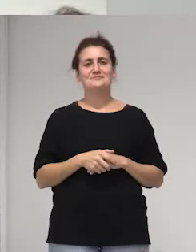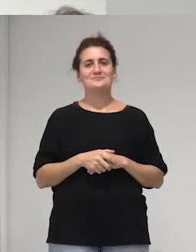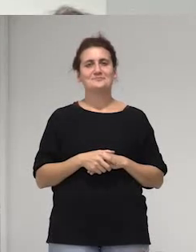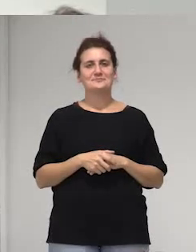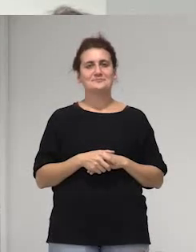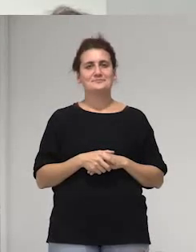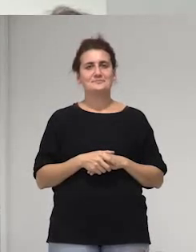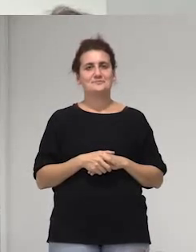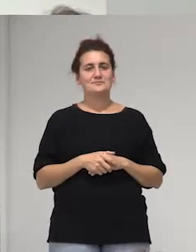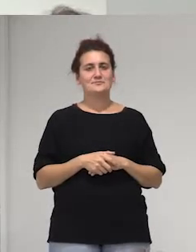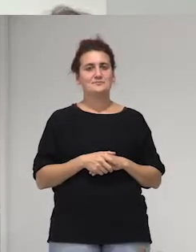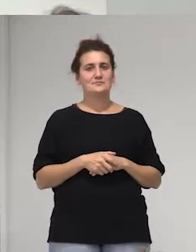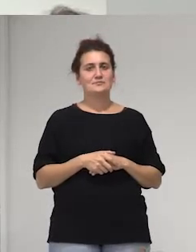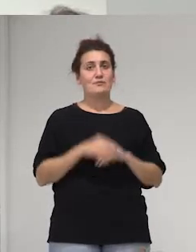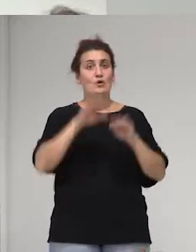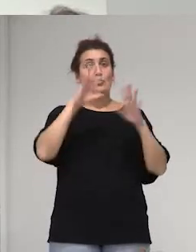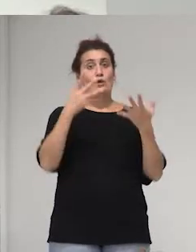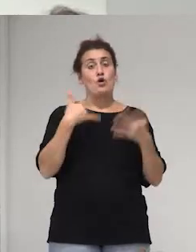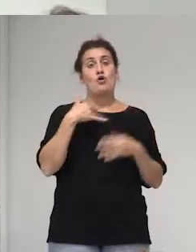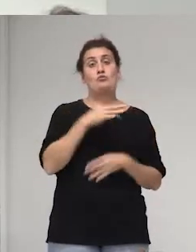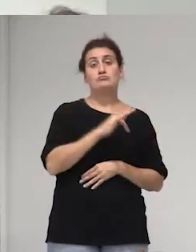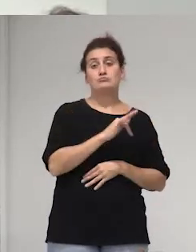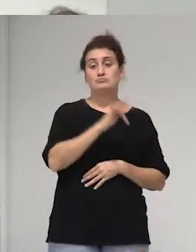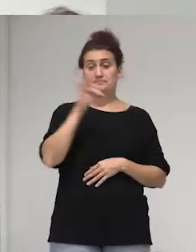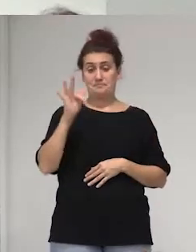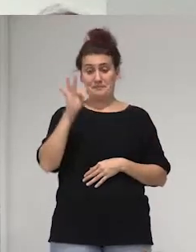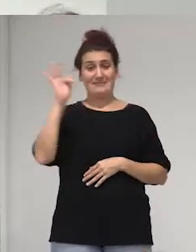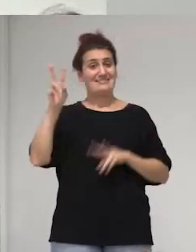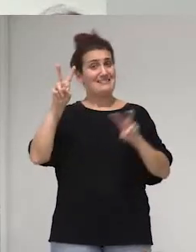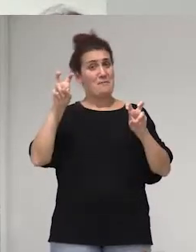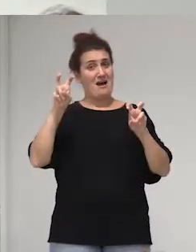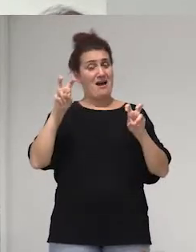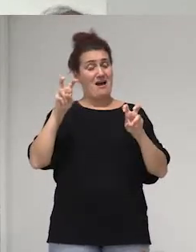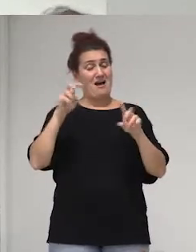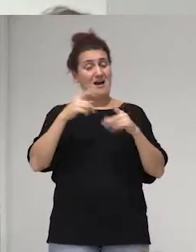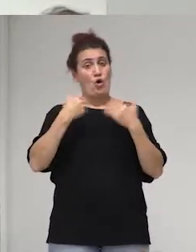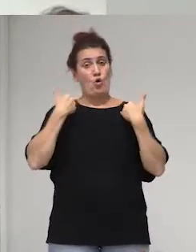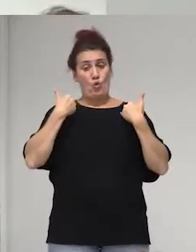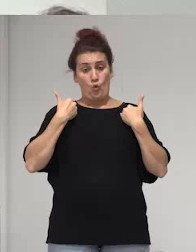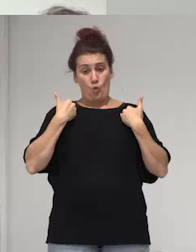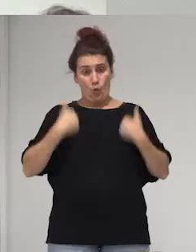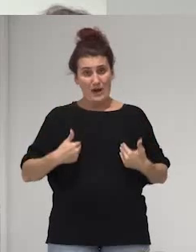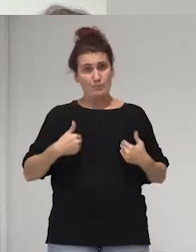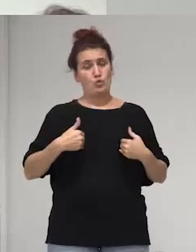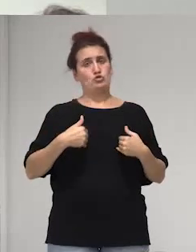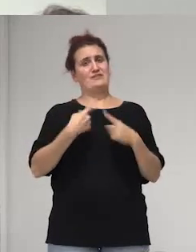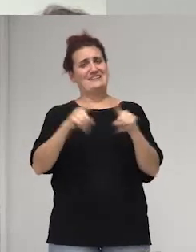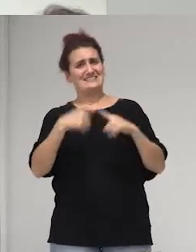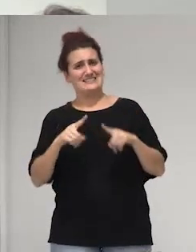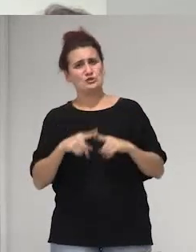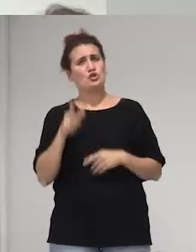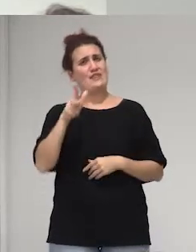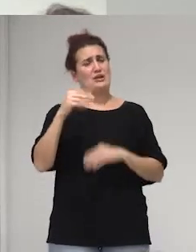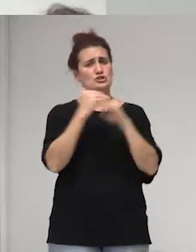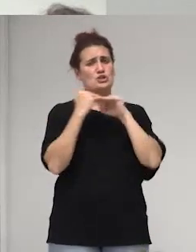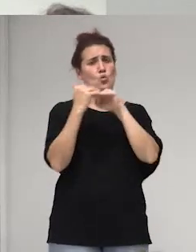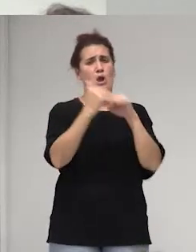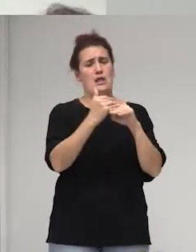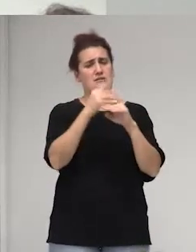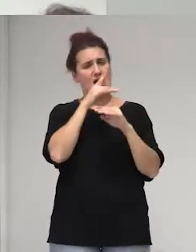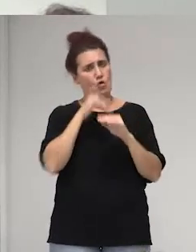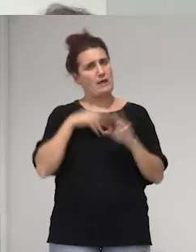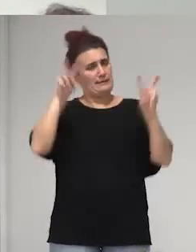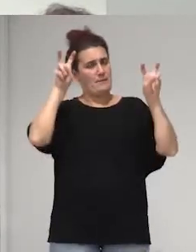bueno paso a la cuestión de cuerpos distintos derechos iguales y me voy a la cuestión de